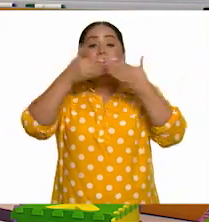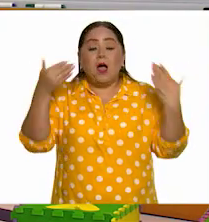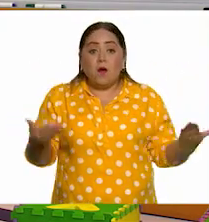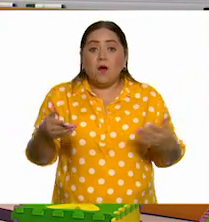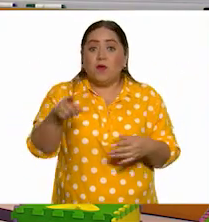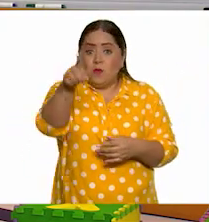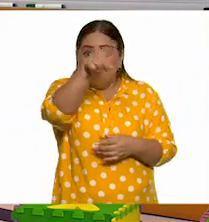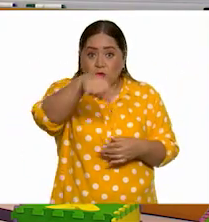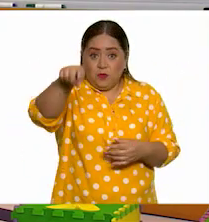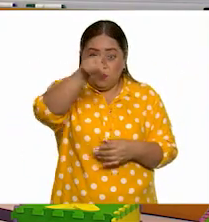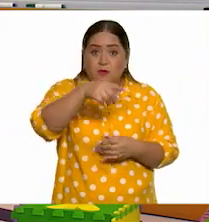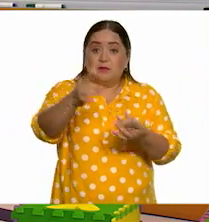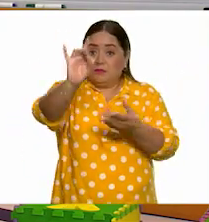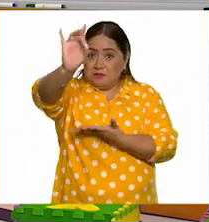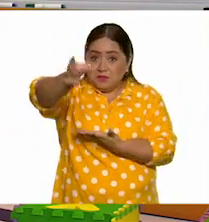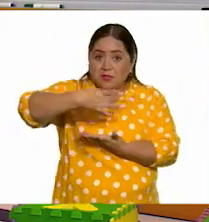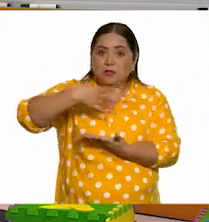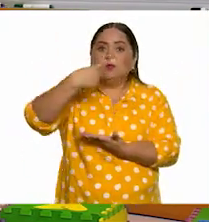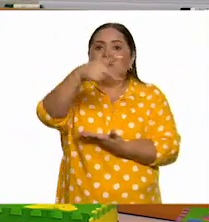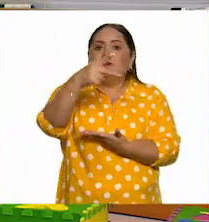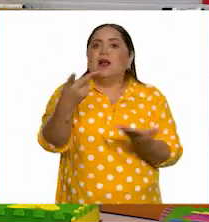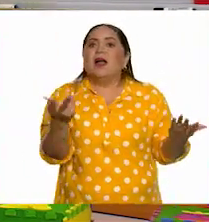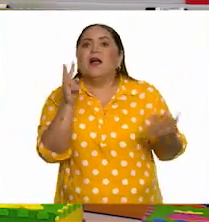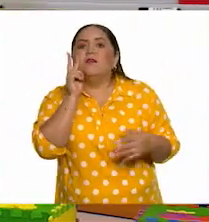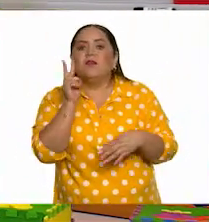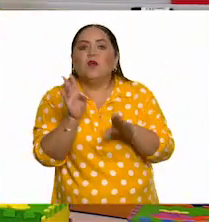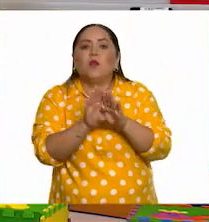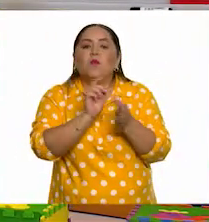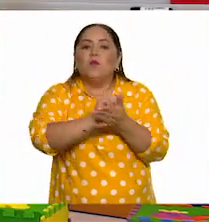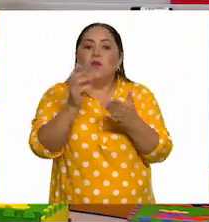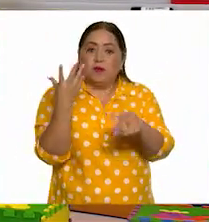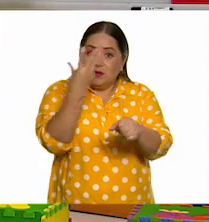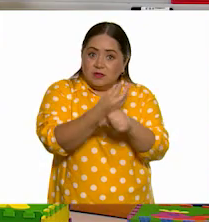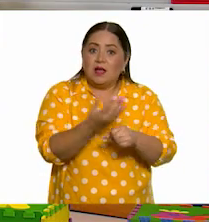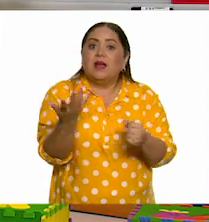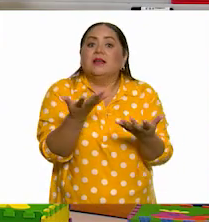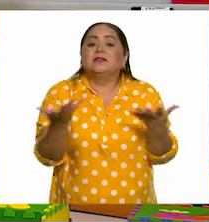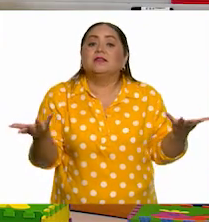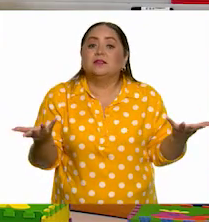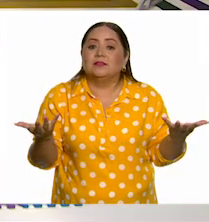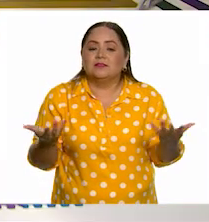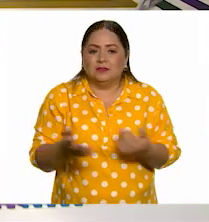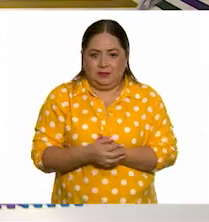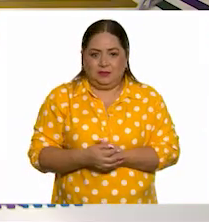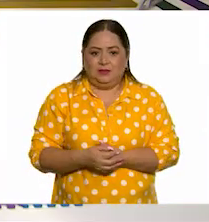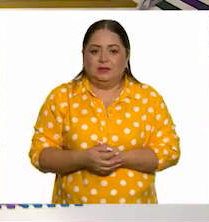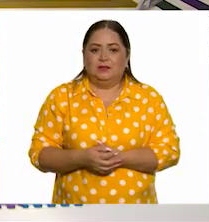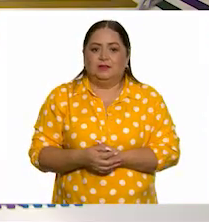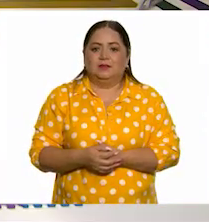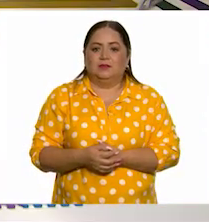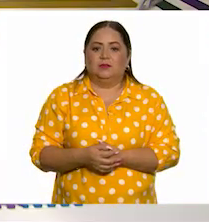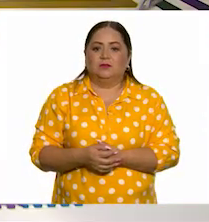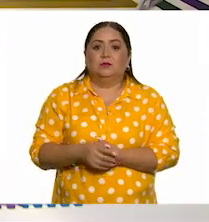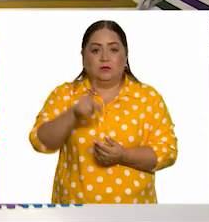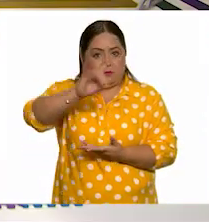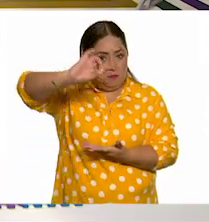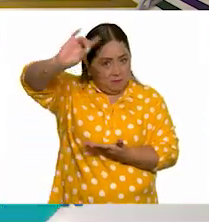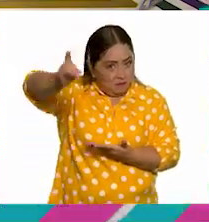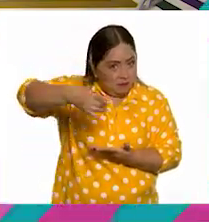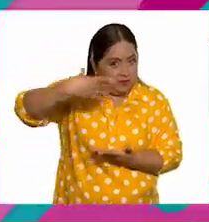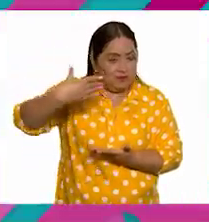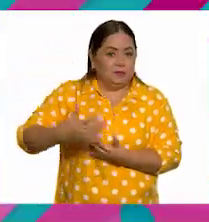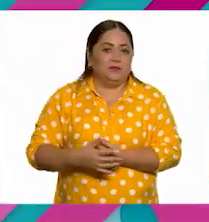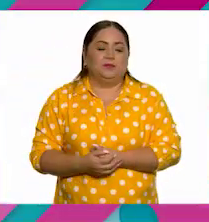amigos y amigas, envíennos sus producciones, ¿cómo quedaron? ¿qué hicieron? Ay, sí, lléganos, háganos, llegan sus trabajos, sí. Mándenlo.